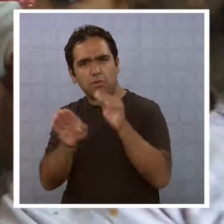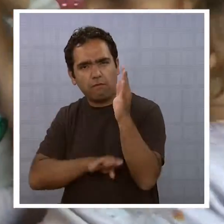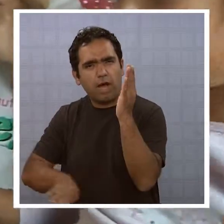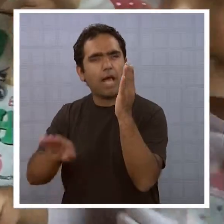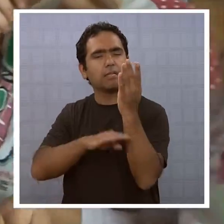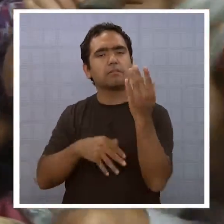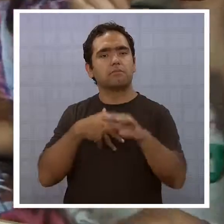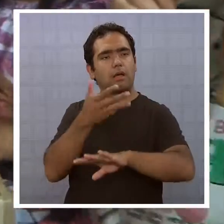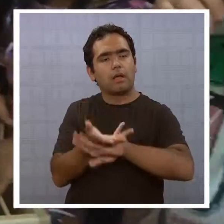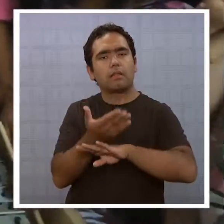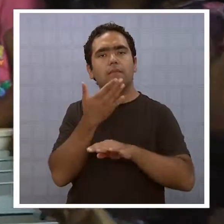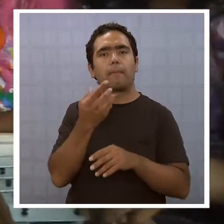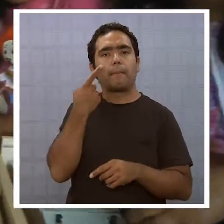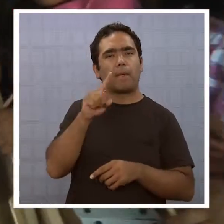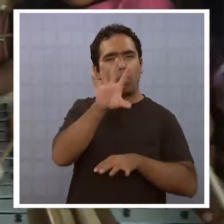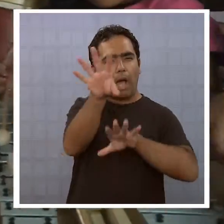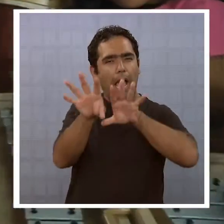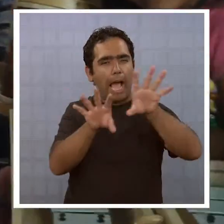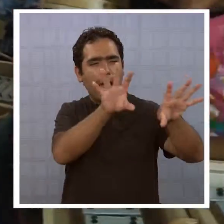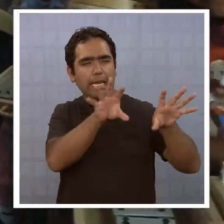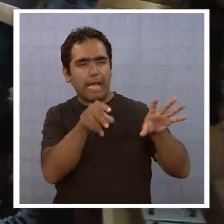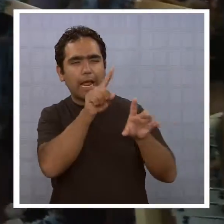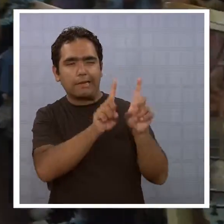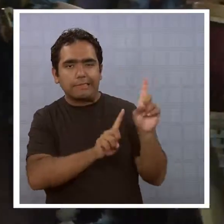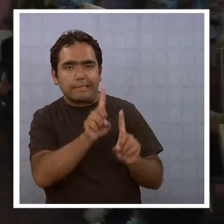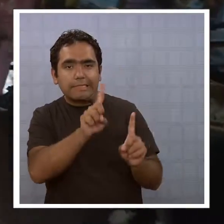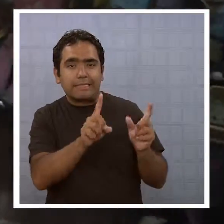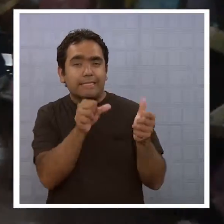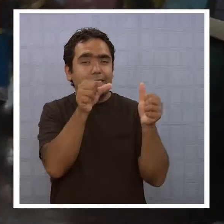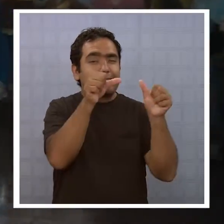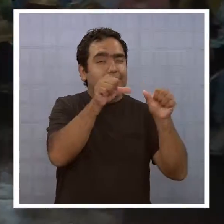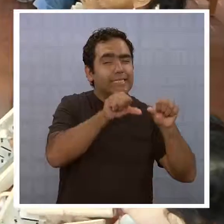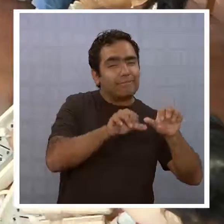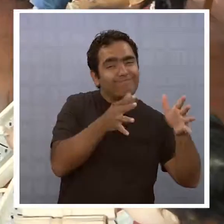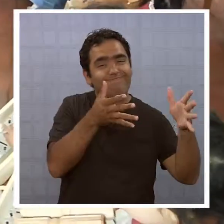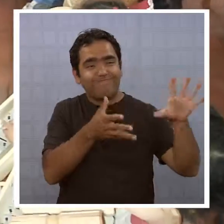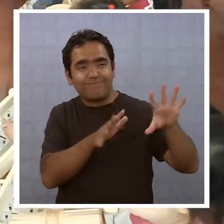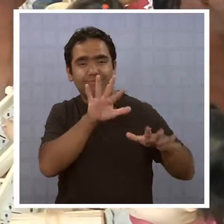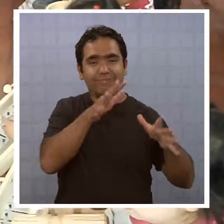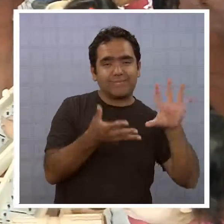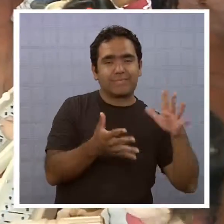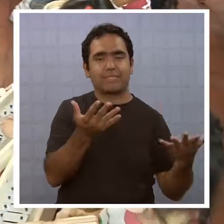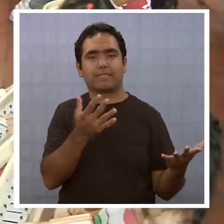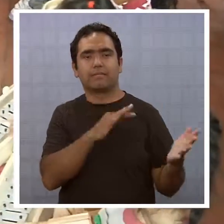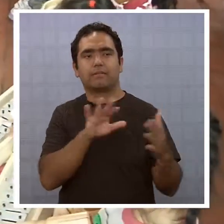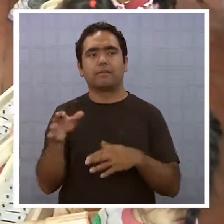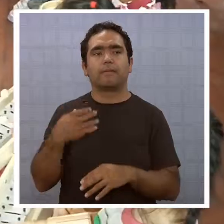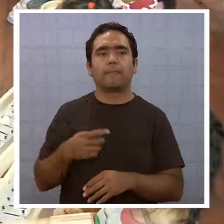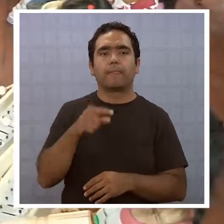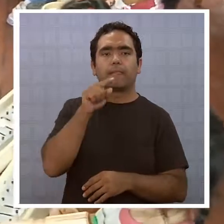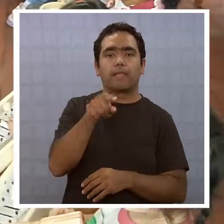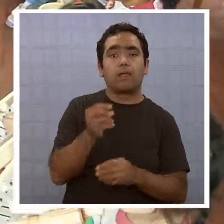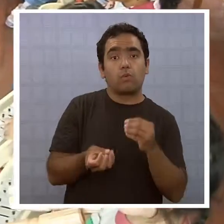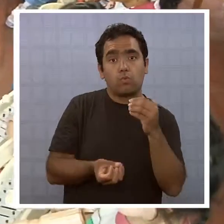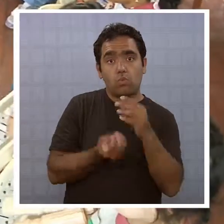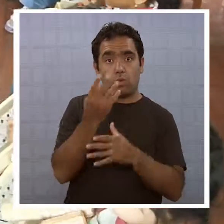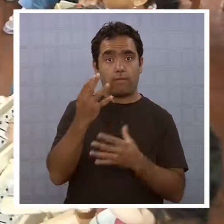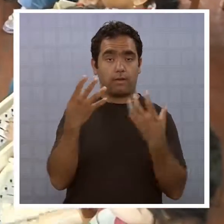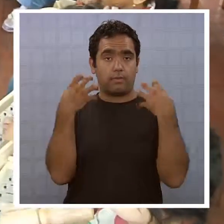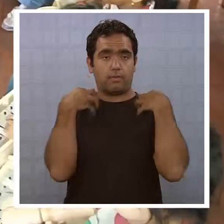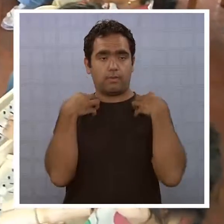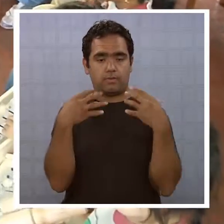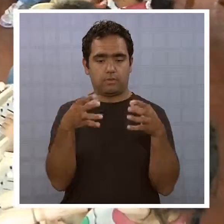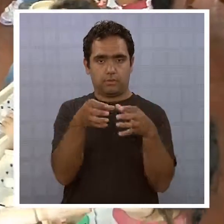servicios básicos, etc. Pero hay en otras áreas en que estamos terriblemente deficitarios.